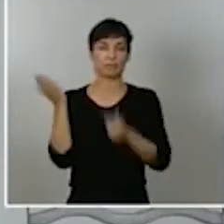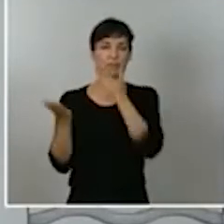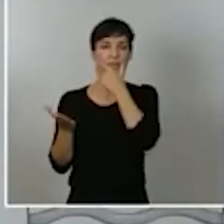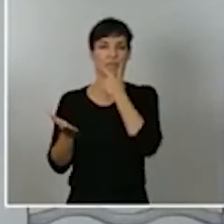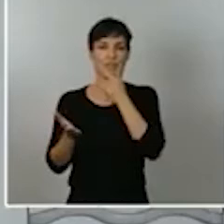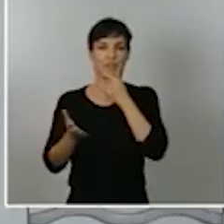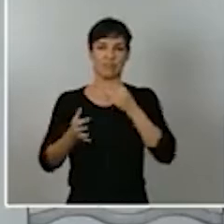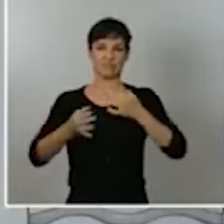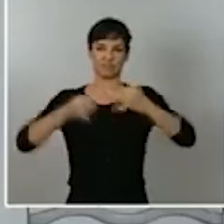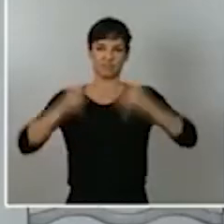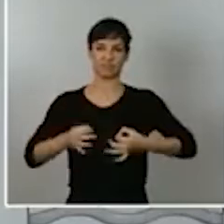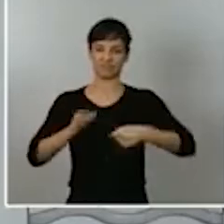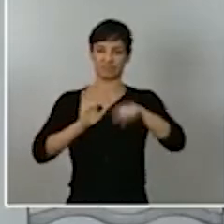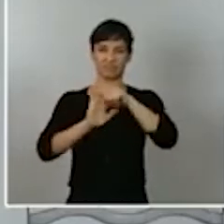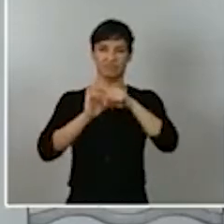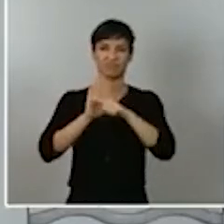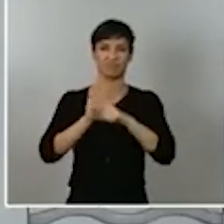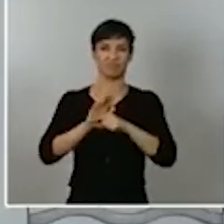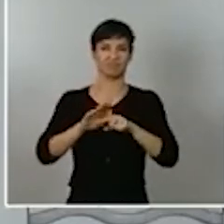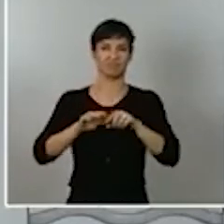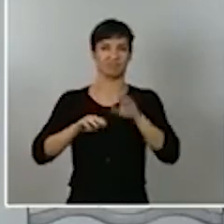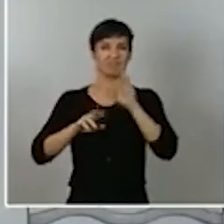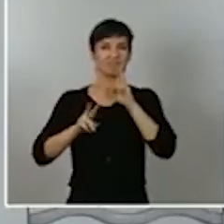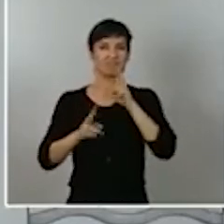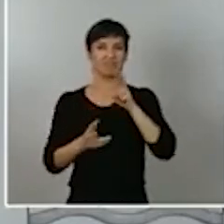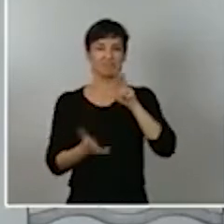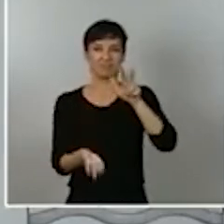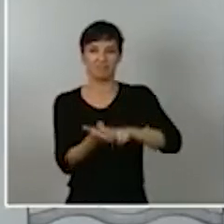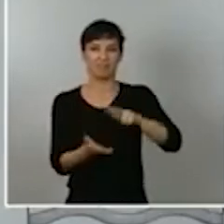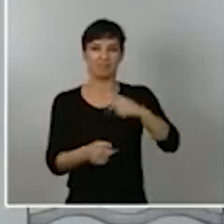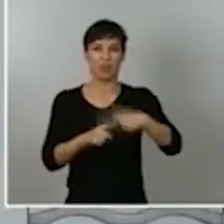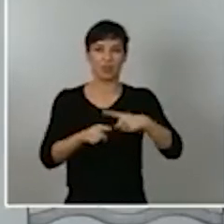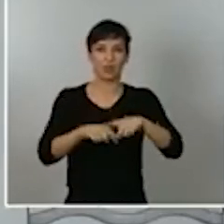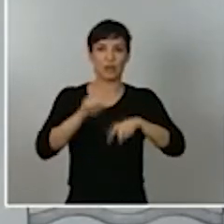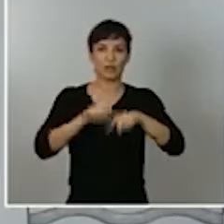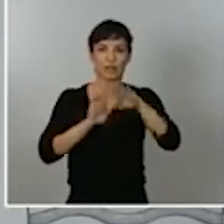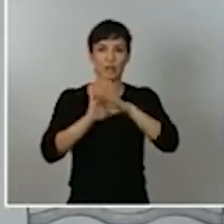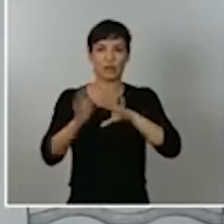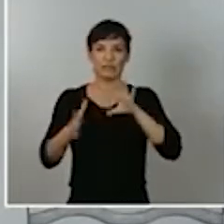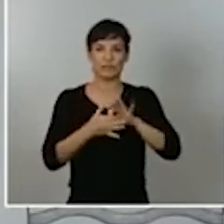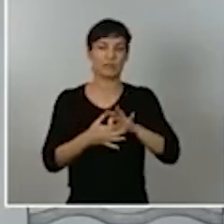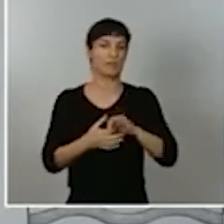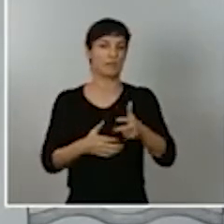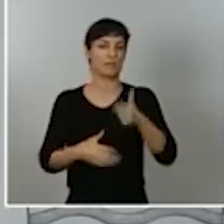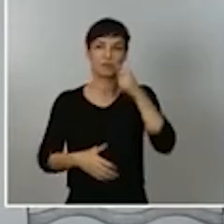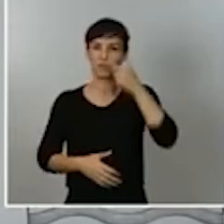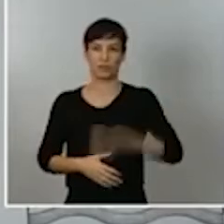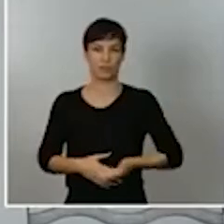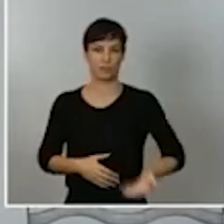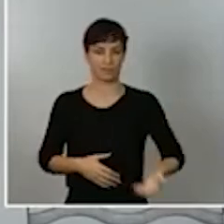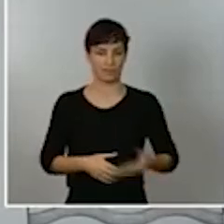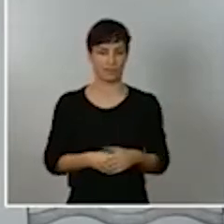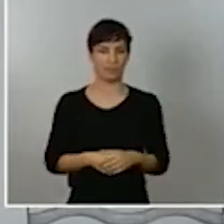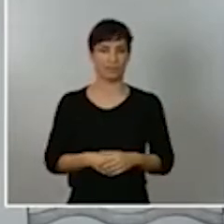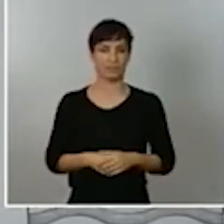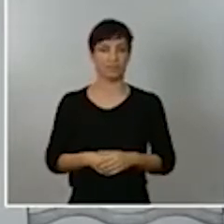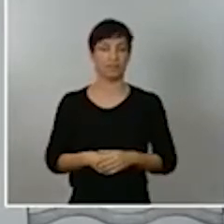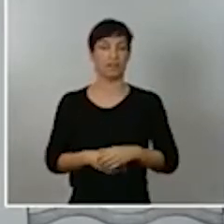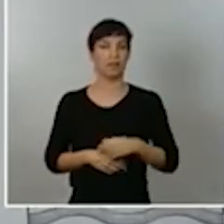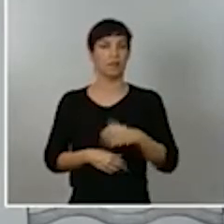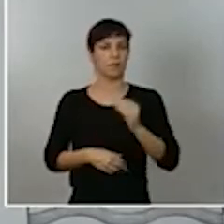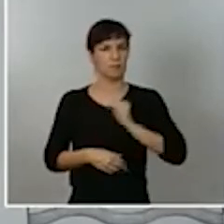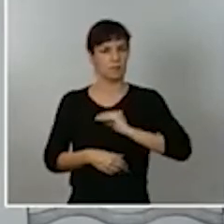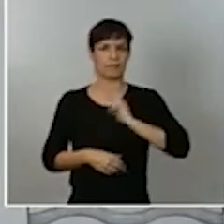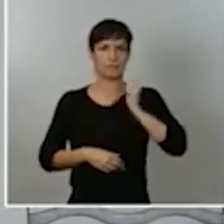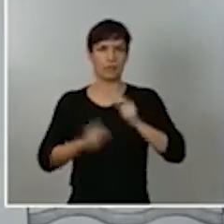respecto a las ratificaciones que se despiden de aquellas medidas que afectan a los derechos fundamentales y un conjunto muy importante de tribunales han ido